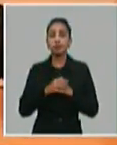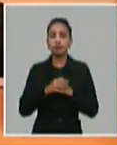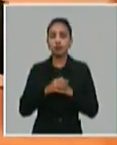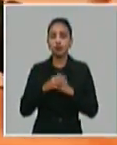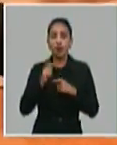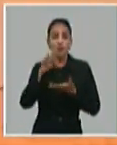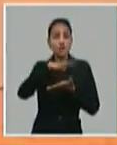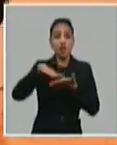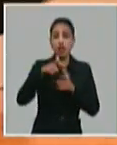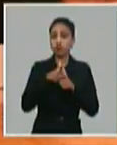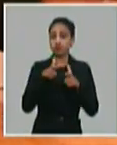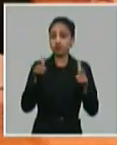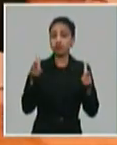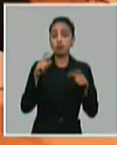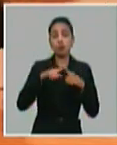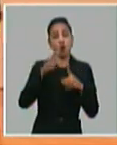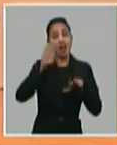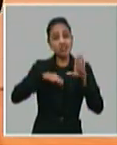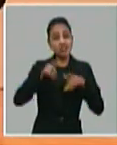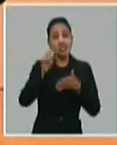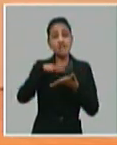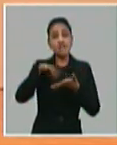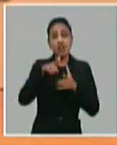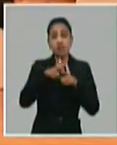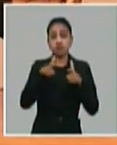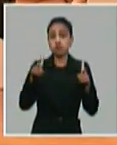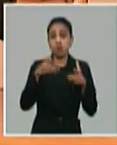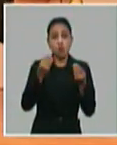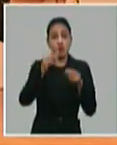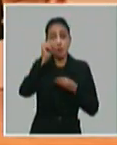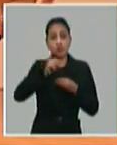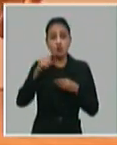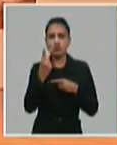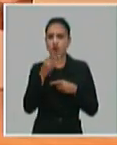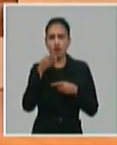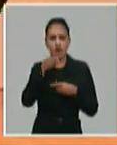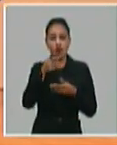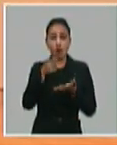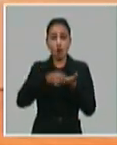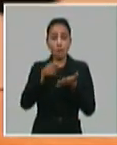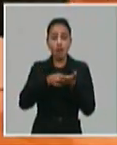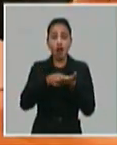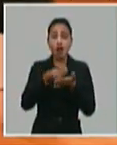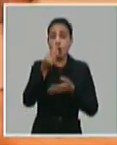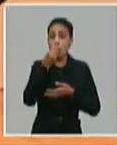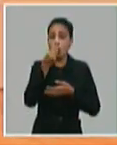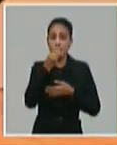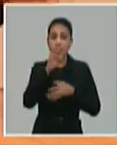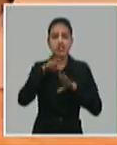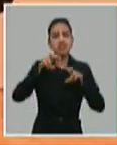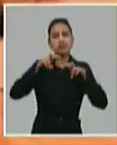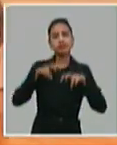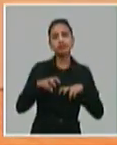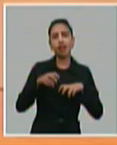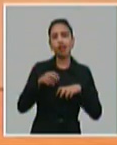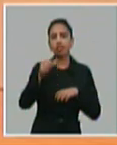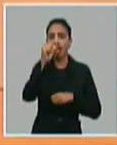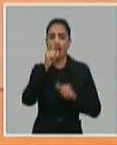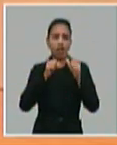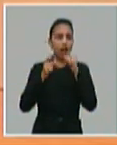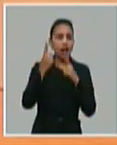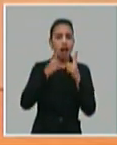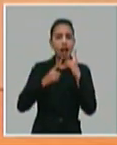gran feria. Que a veces las ferias, no solamente las personas van a comprar comida, sino que a veces se sientan a consumir o a tomar.